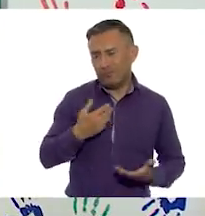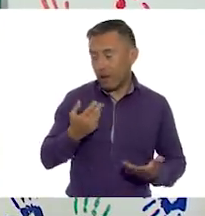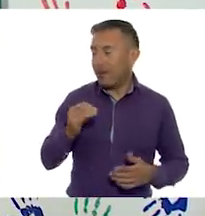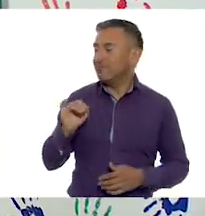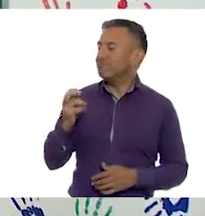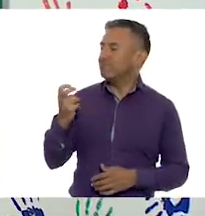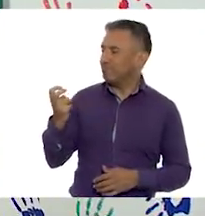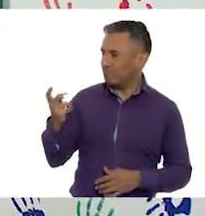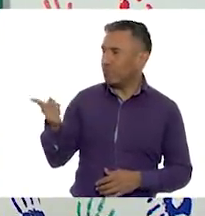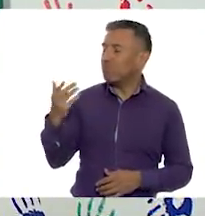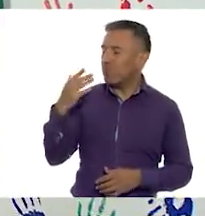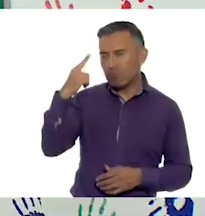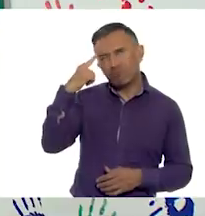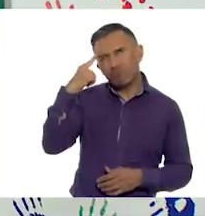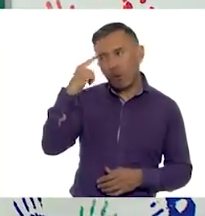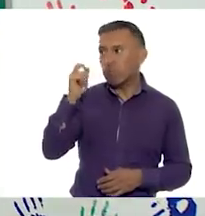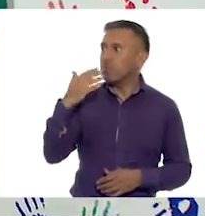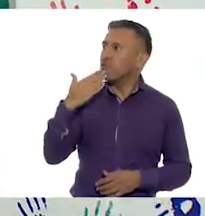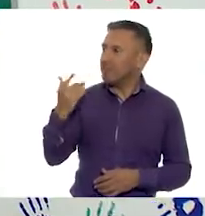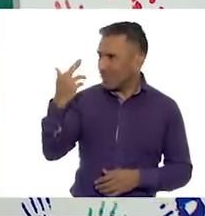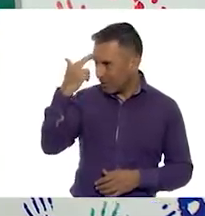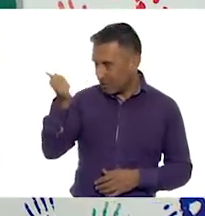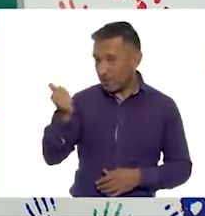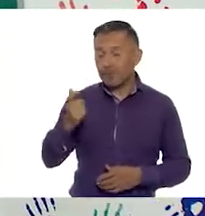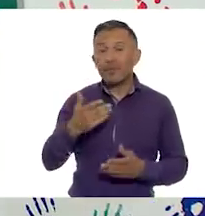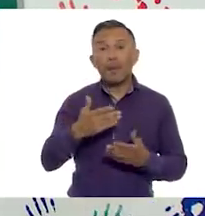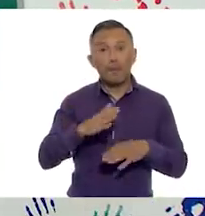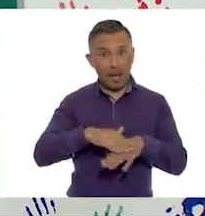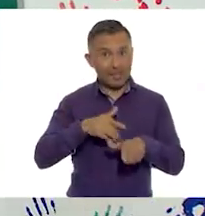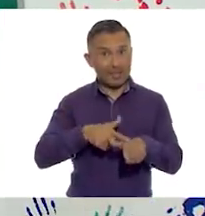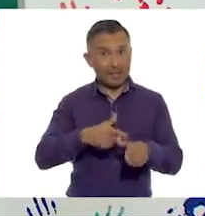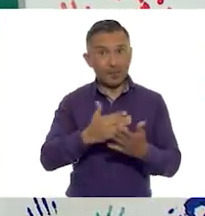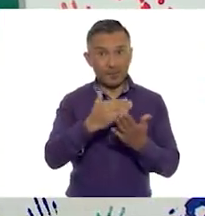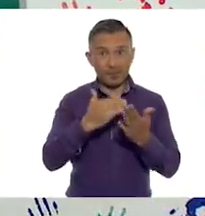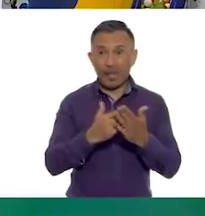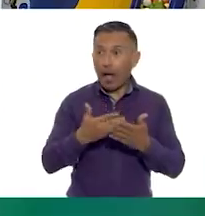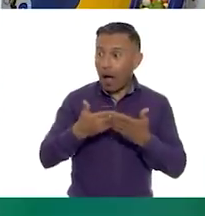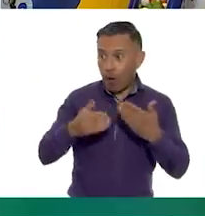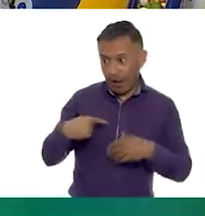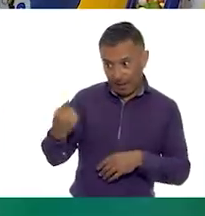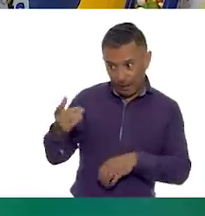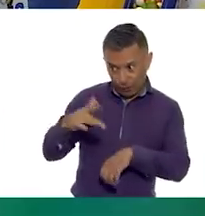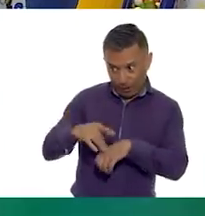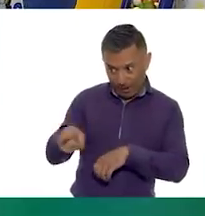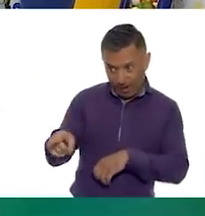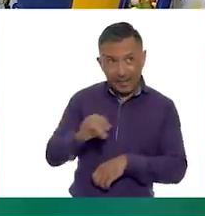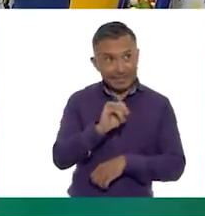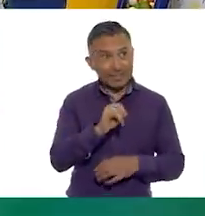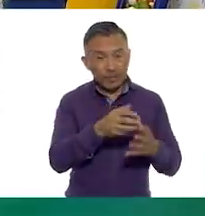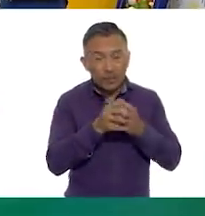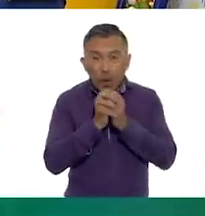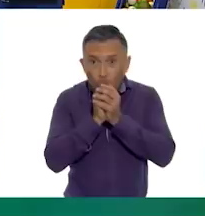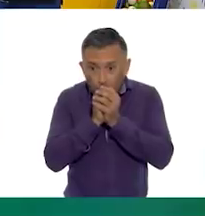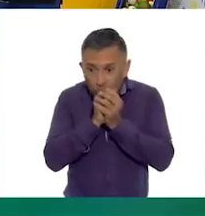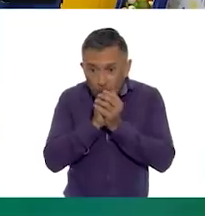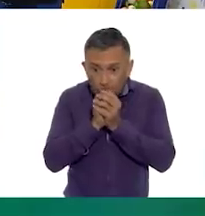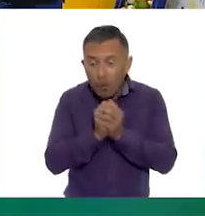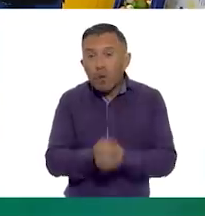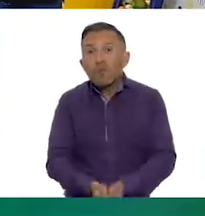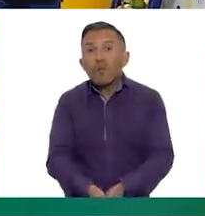Mariana. Vamos a continuar. Es tu turno, Gloria. Sí, sí, sí. Aviéntalos, Súplele, súplele, súplele. Ahí les va, ahí les va.